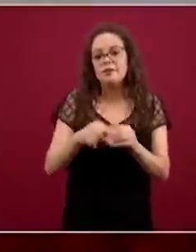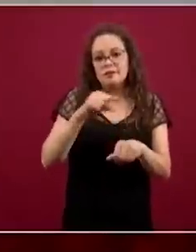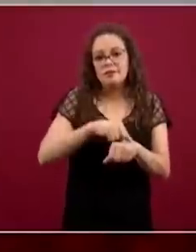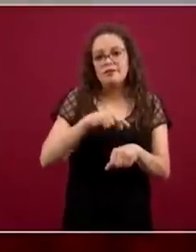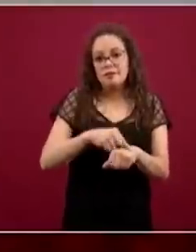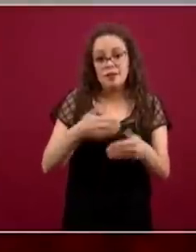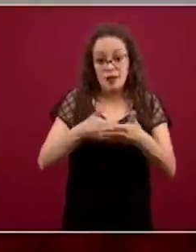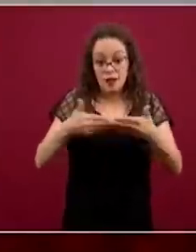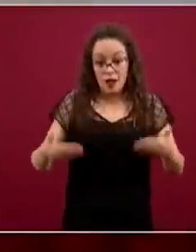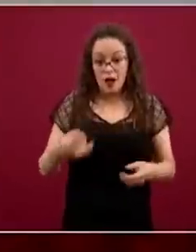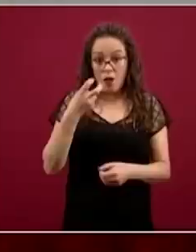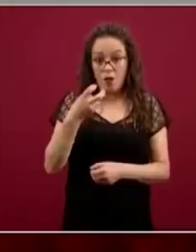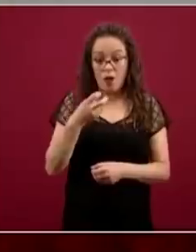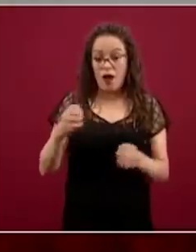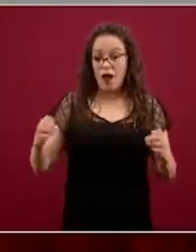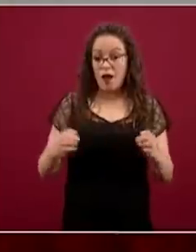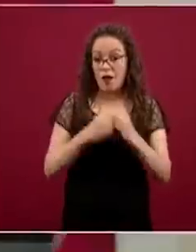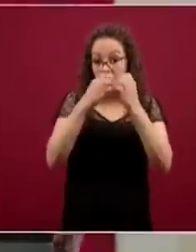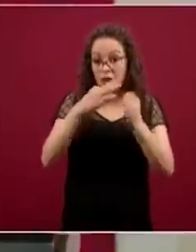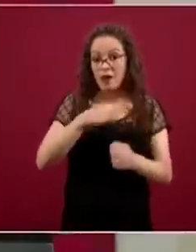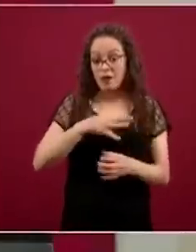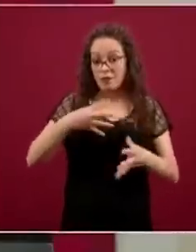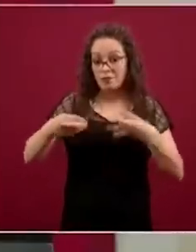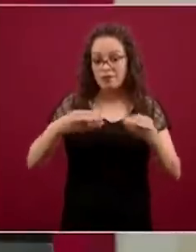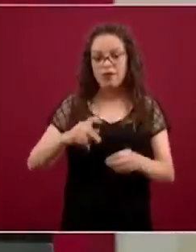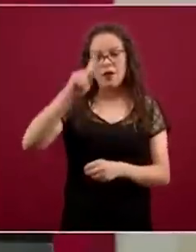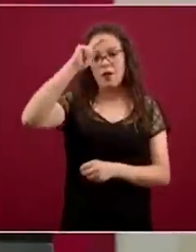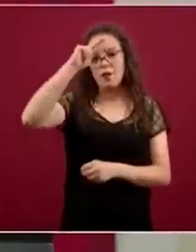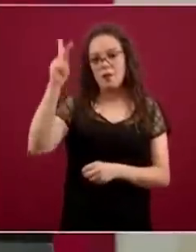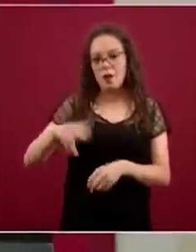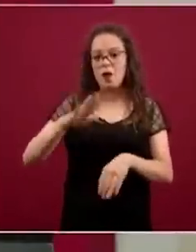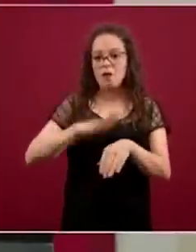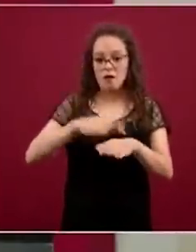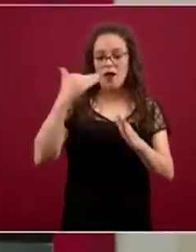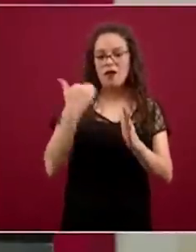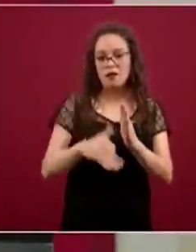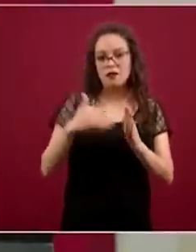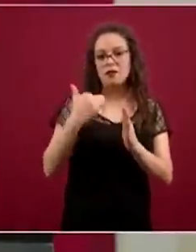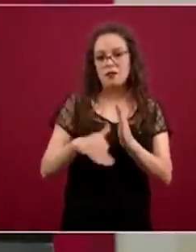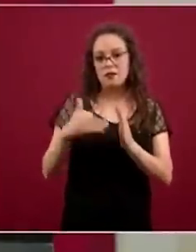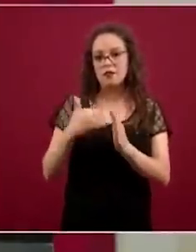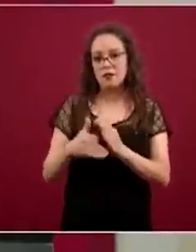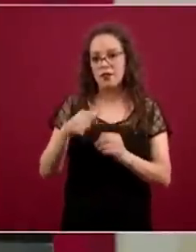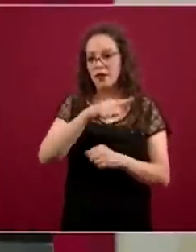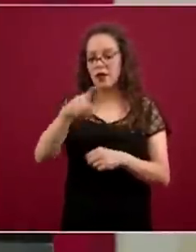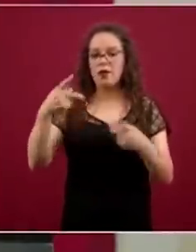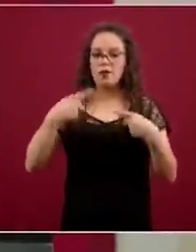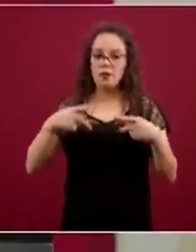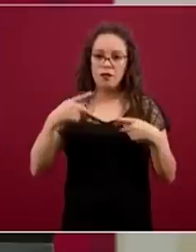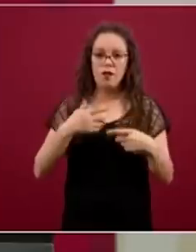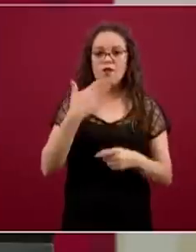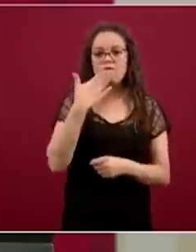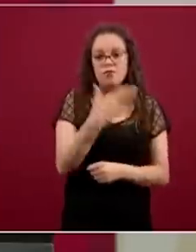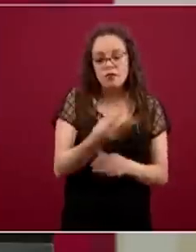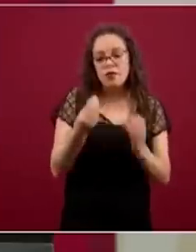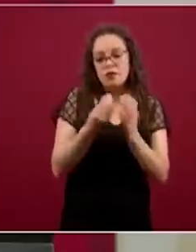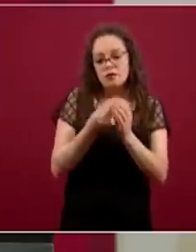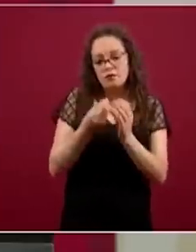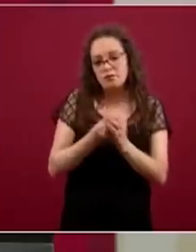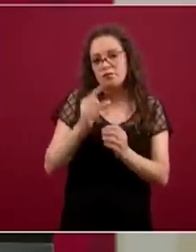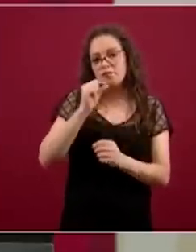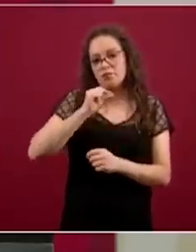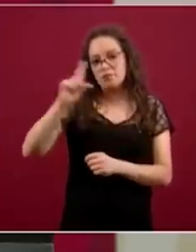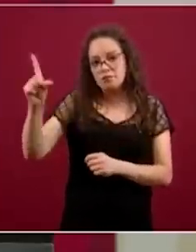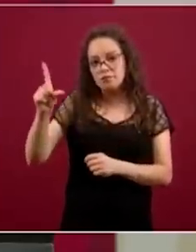de una falta de inversión, falta de desarrollo, falta de formación de personal. Cuando nos enfrentamos a un reto como este,